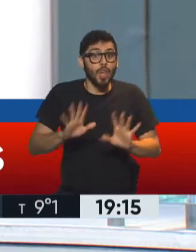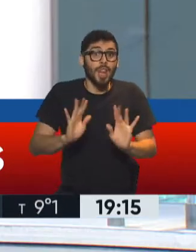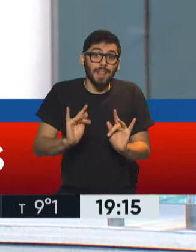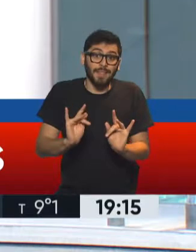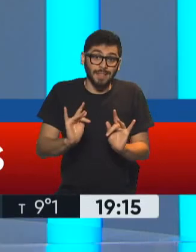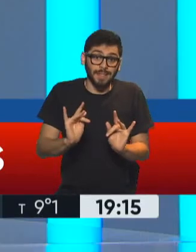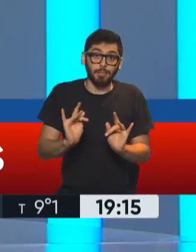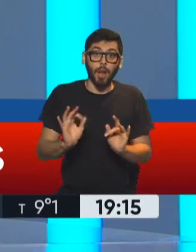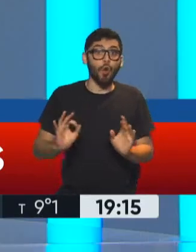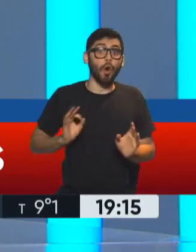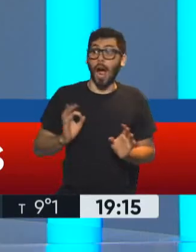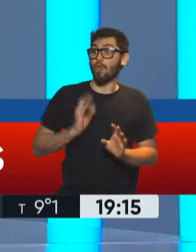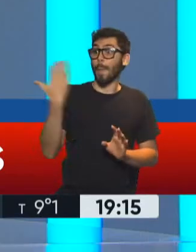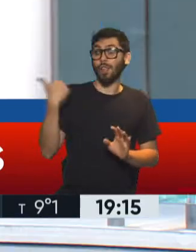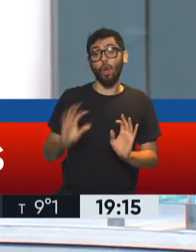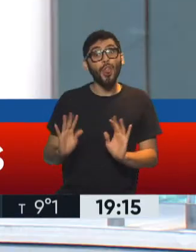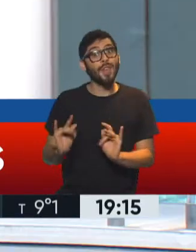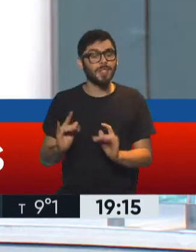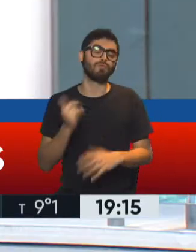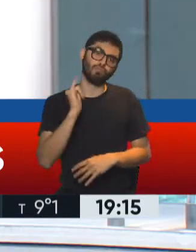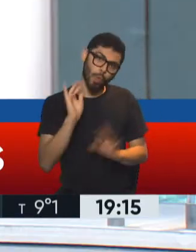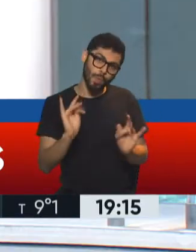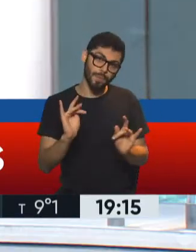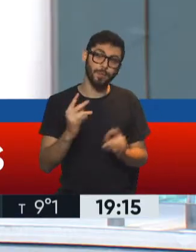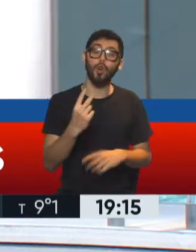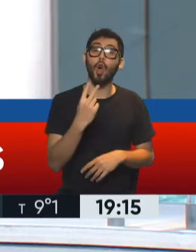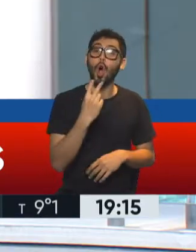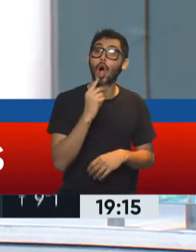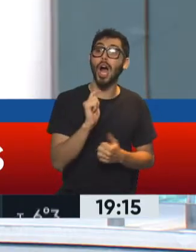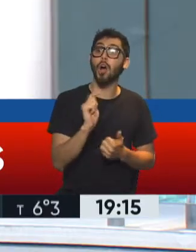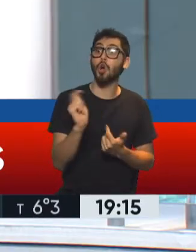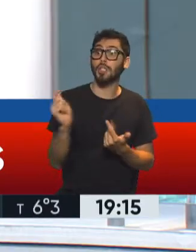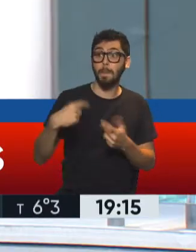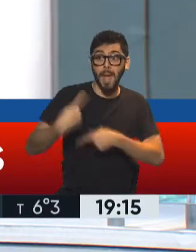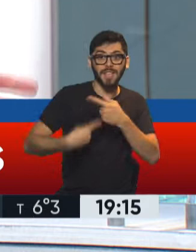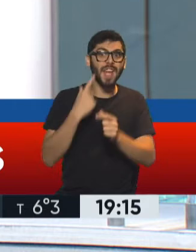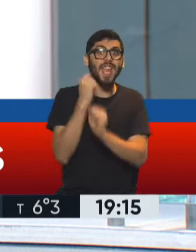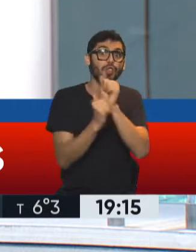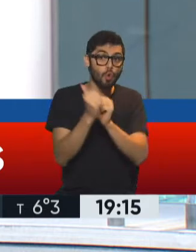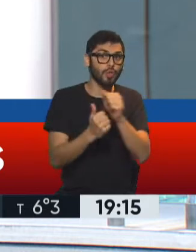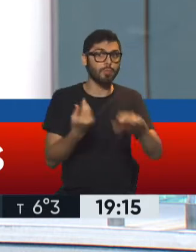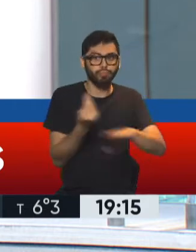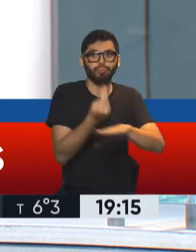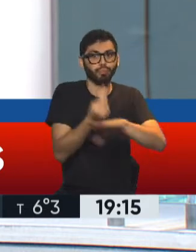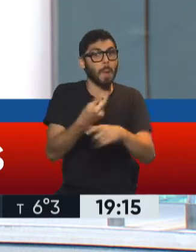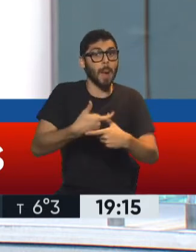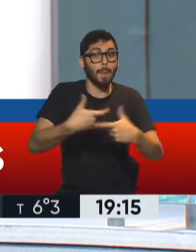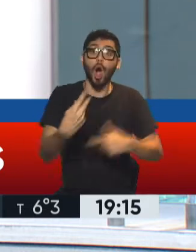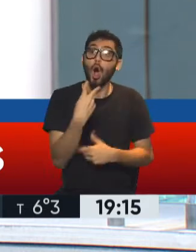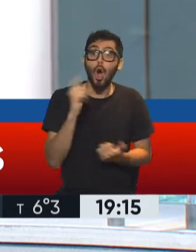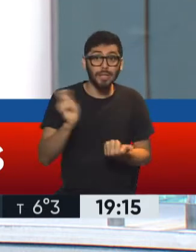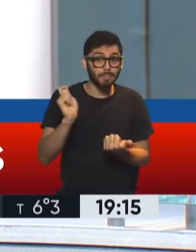Sobre todo un año tan duro como el año pasado. Un año muy duro, 11 meses consecutivos de creación de empleo industrial de la Argentina, la construcción, la industria se están